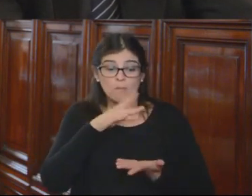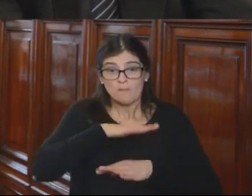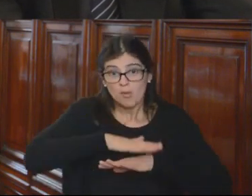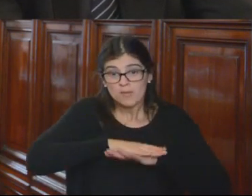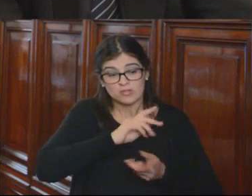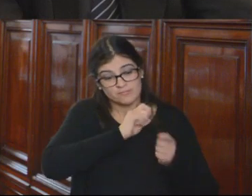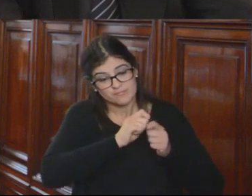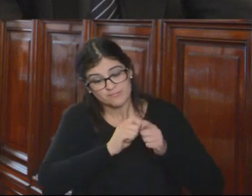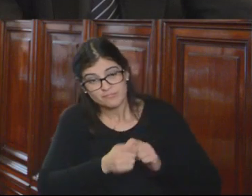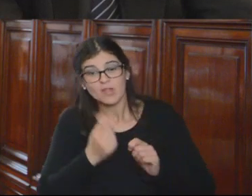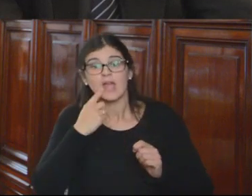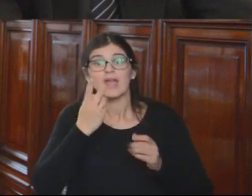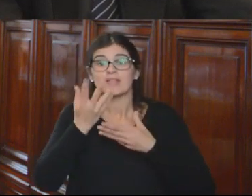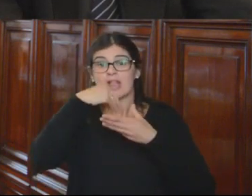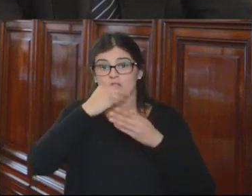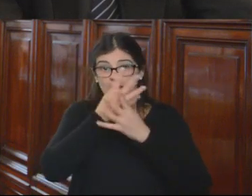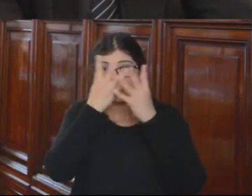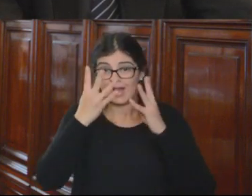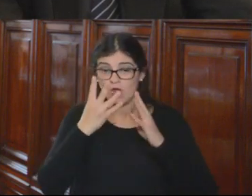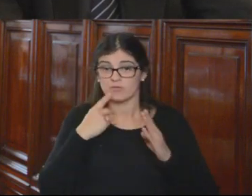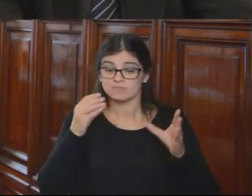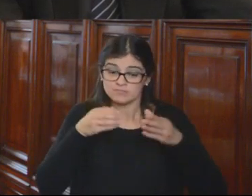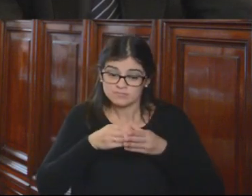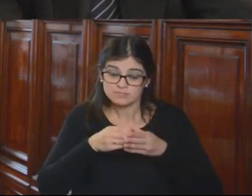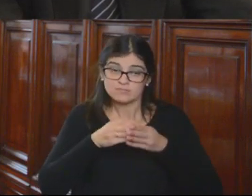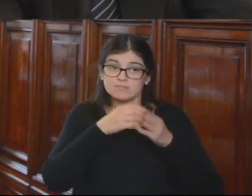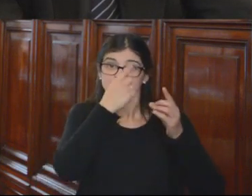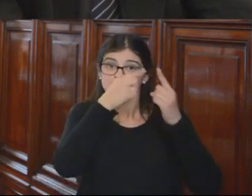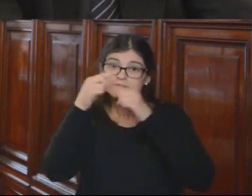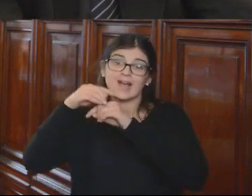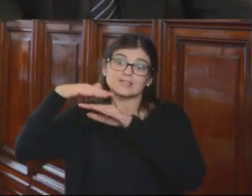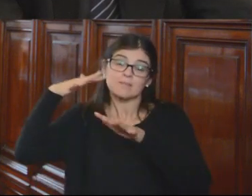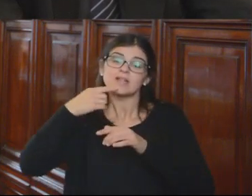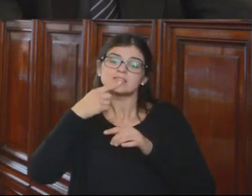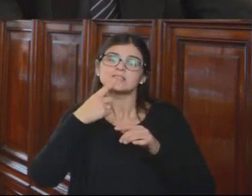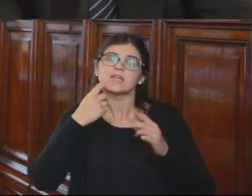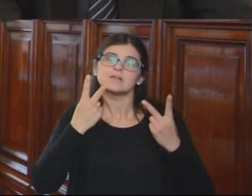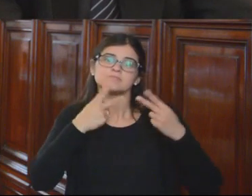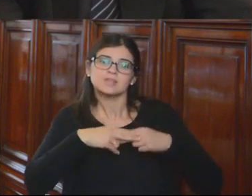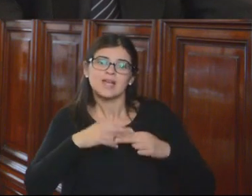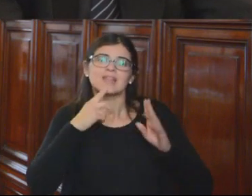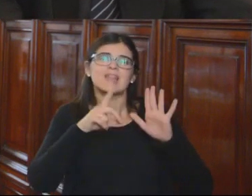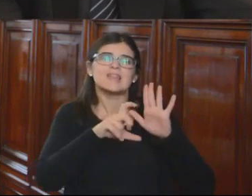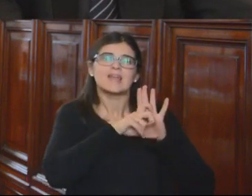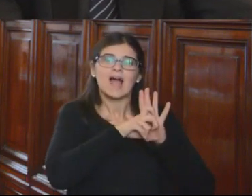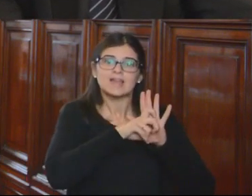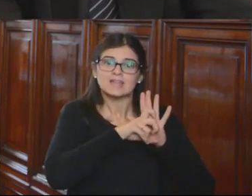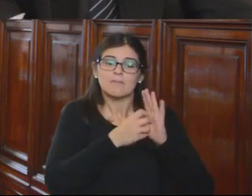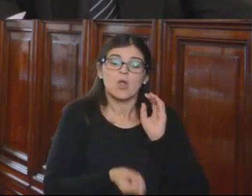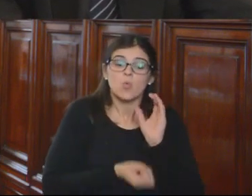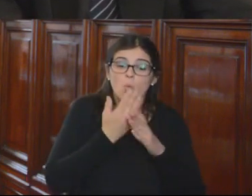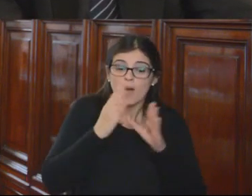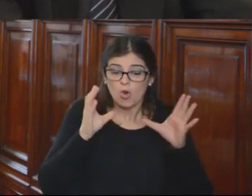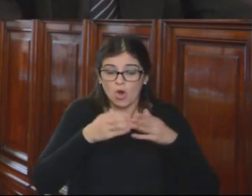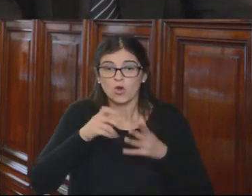interorgánica, la Asamblea Legislativa Plurinacional generó el bloque de legalidad destinado al nuevo órgano